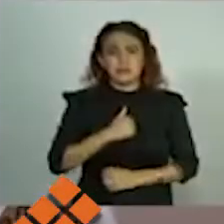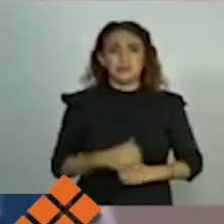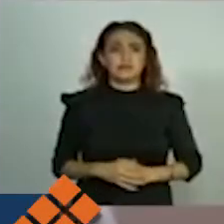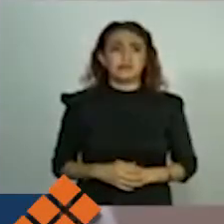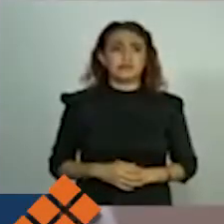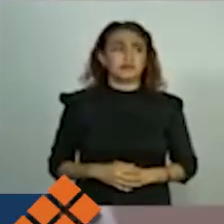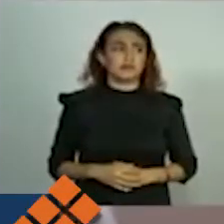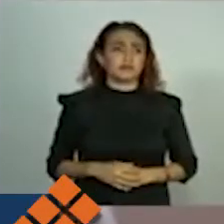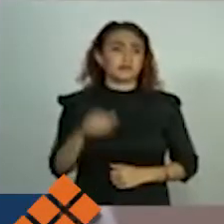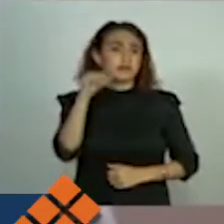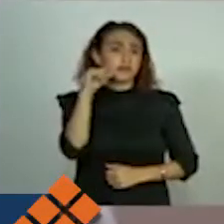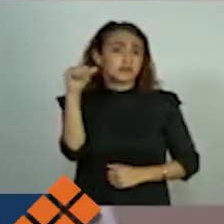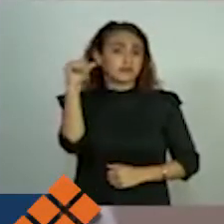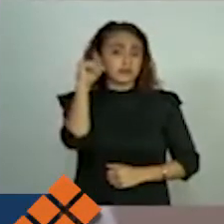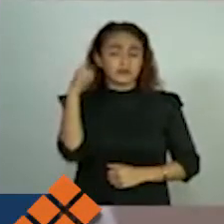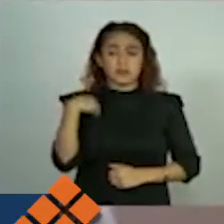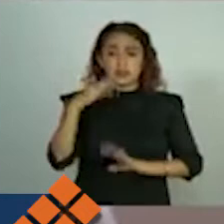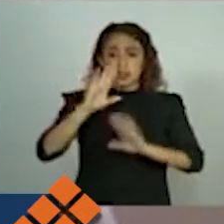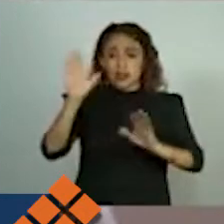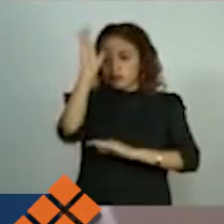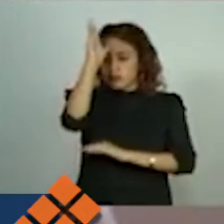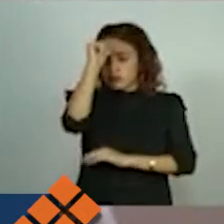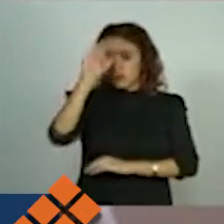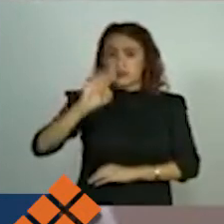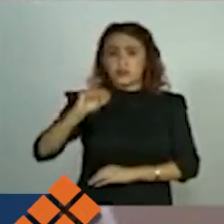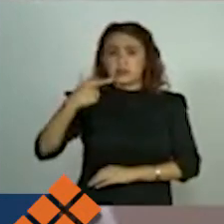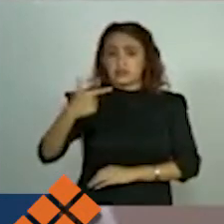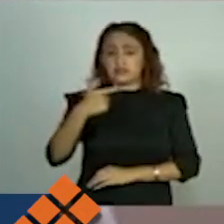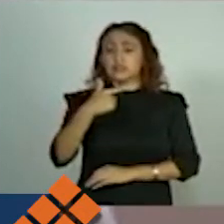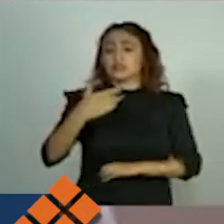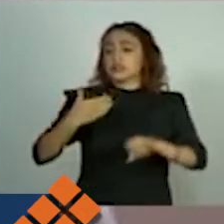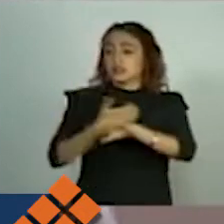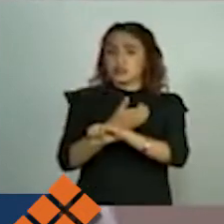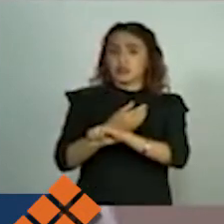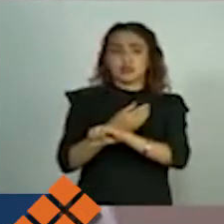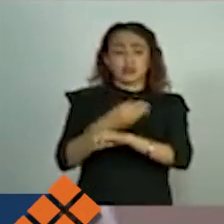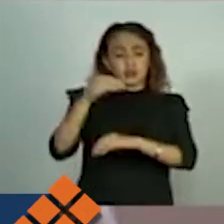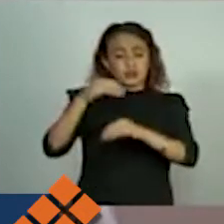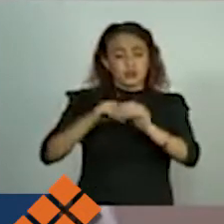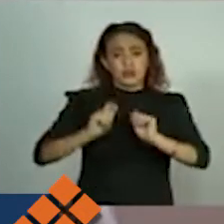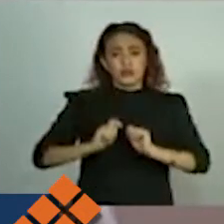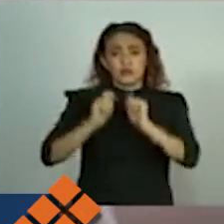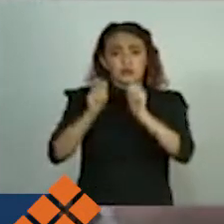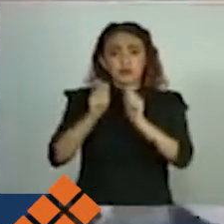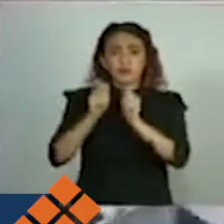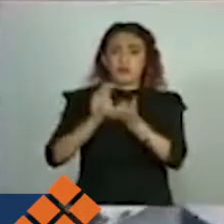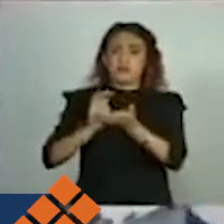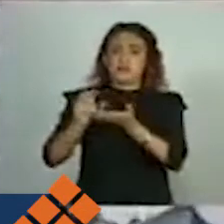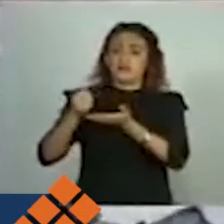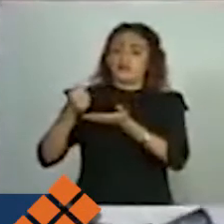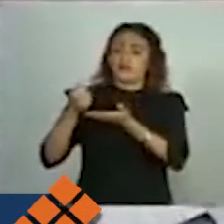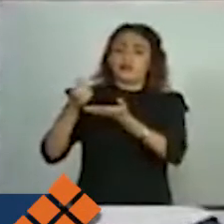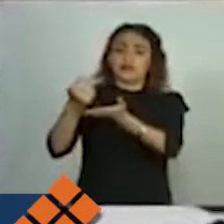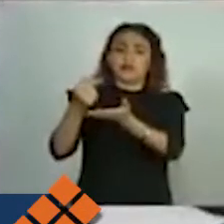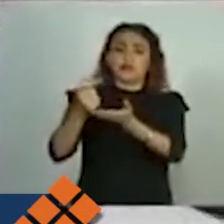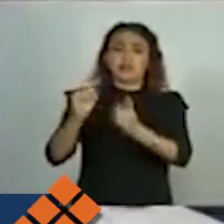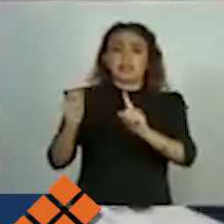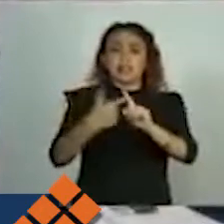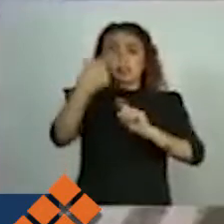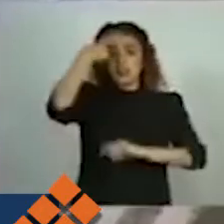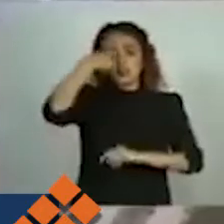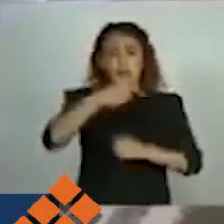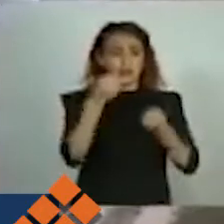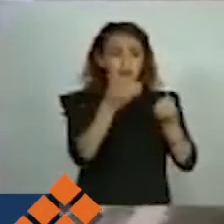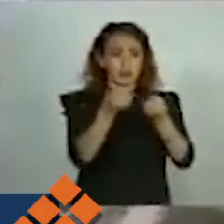Ayer mismo acordé con el fiscal general del Estado la asignación extraordinaria de recursos para